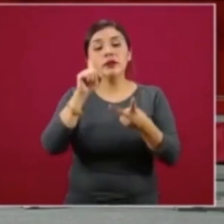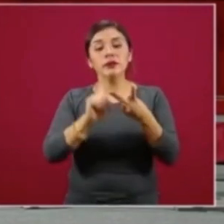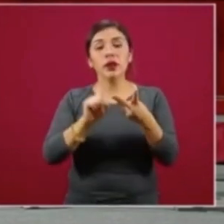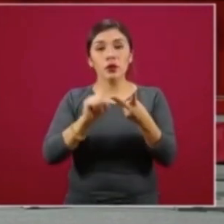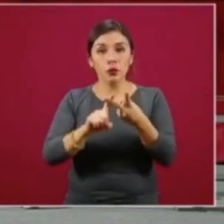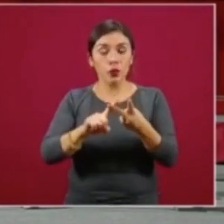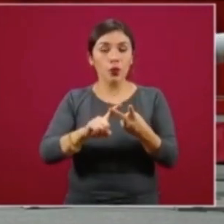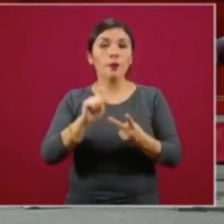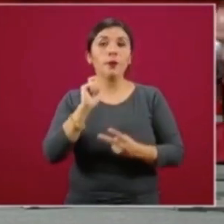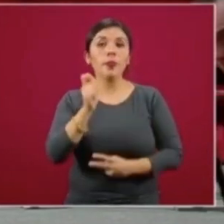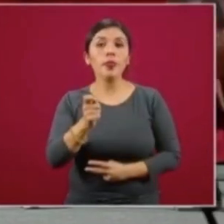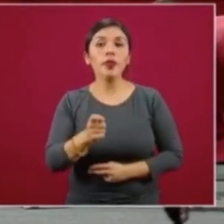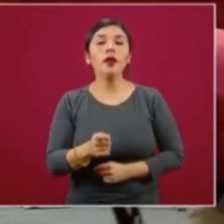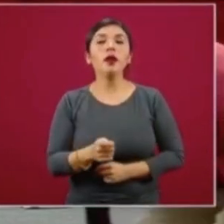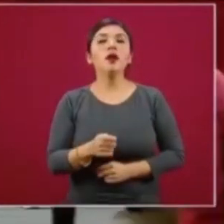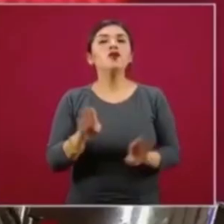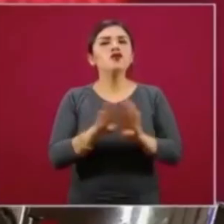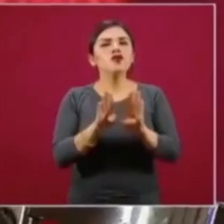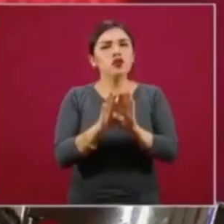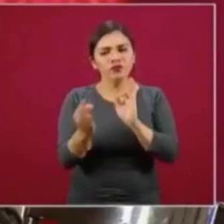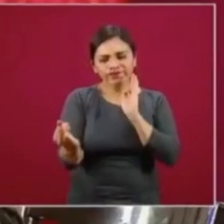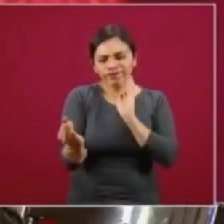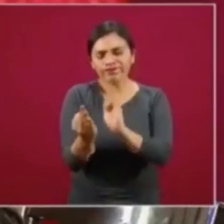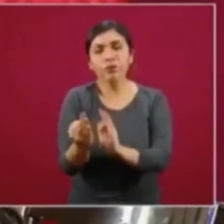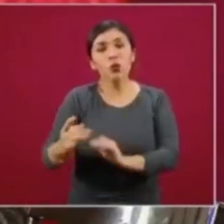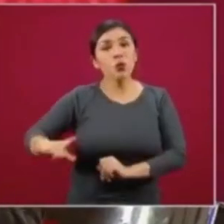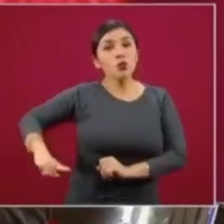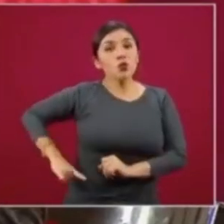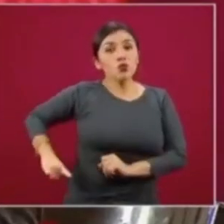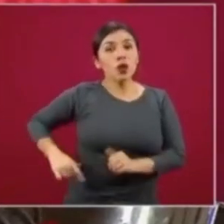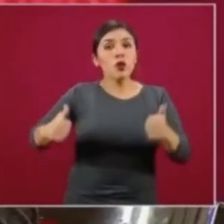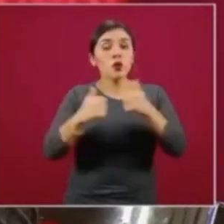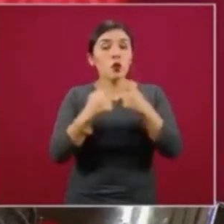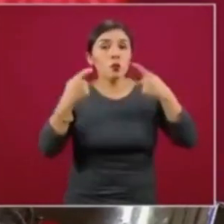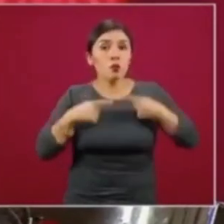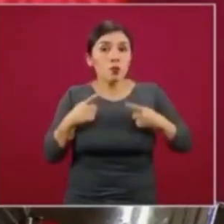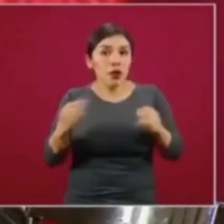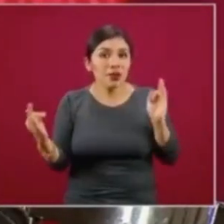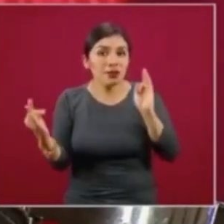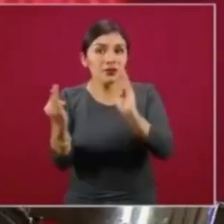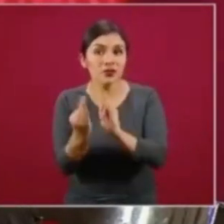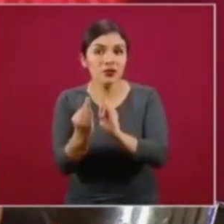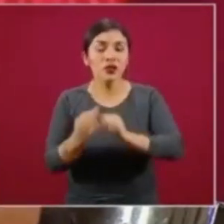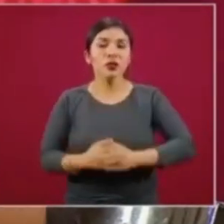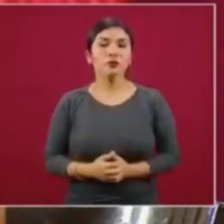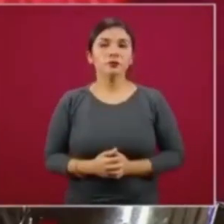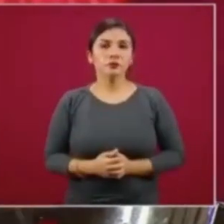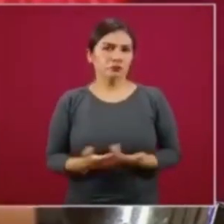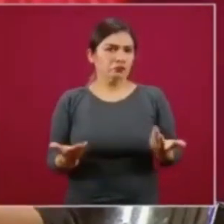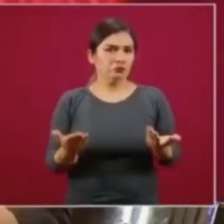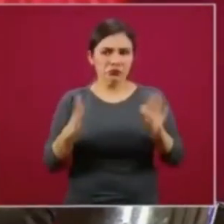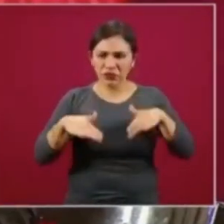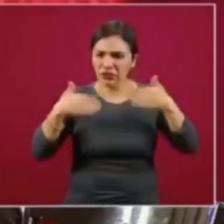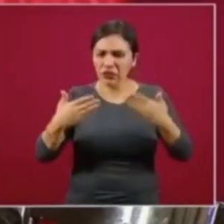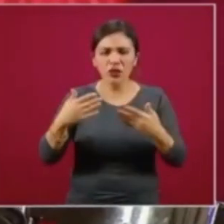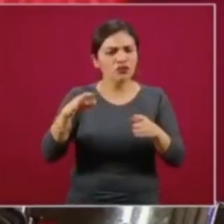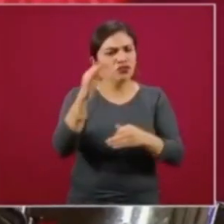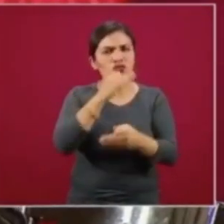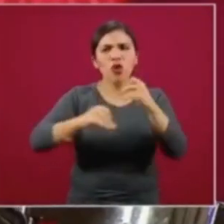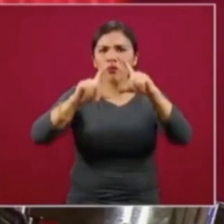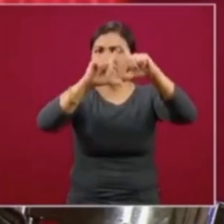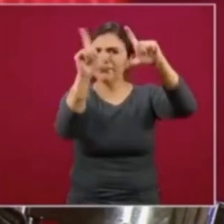que tratábamos es el acercar el gobierno a la gente, el llegar a todo el